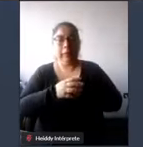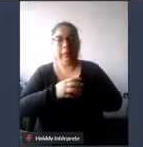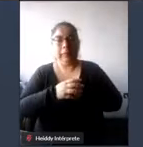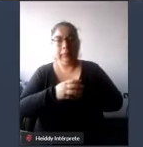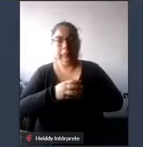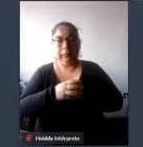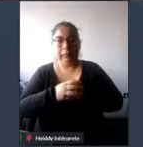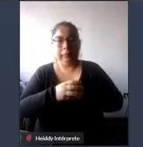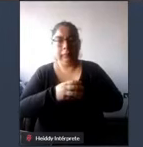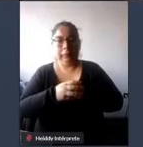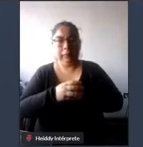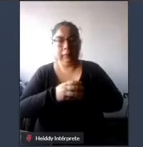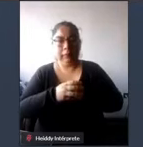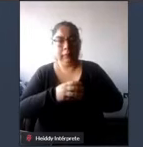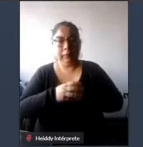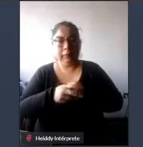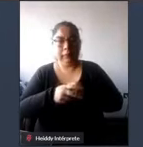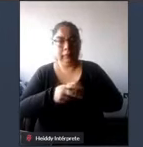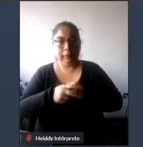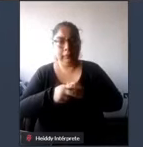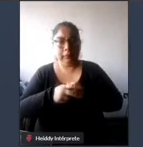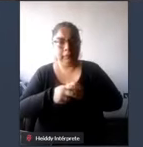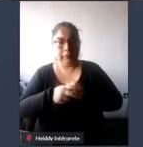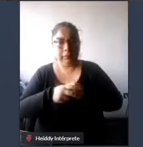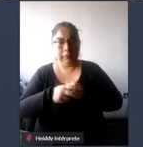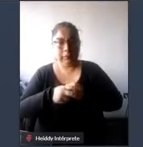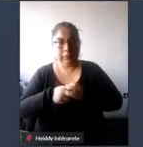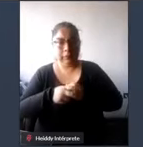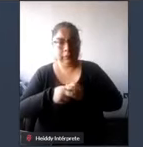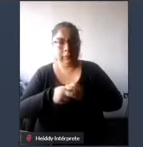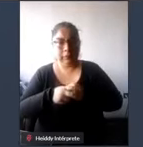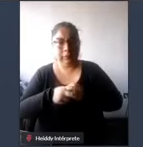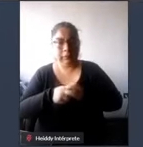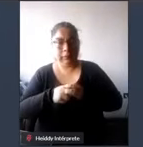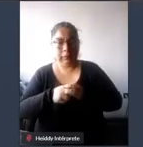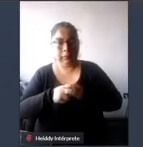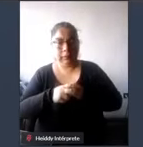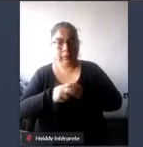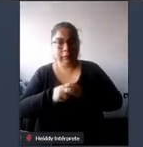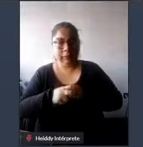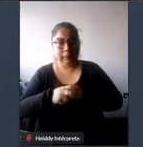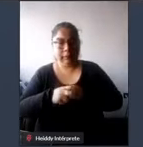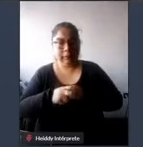tenemos dos minutos José ok eh